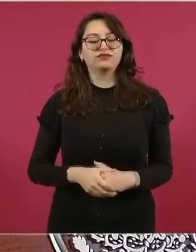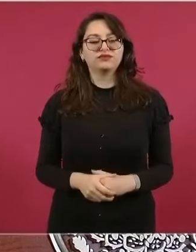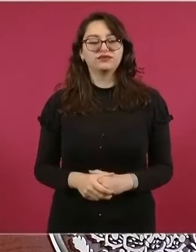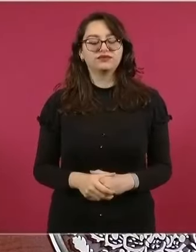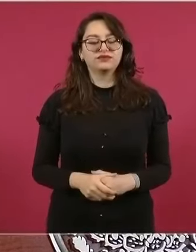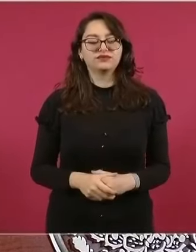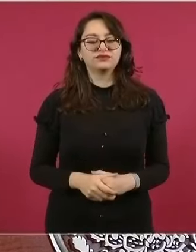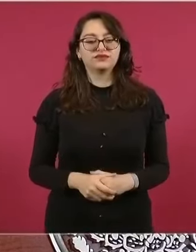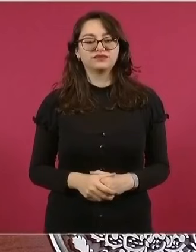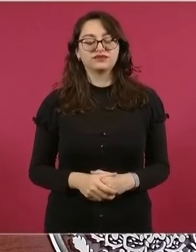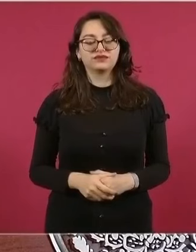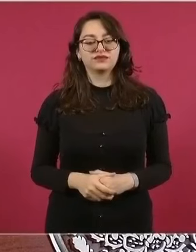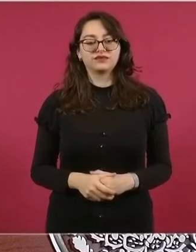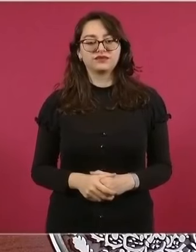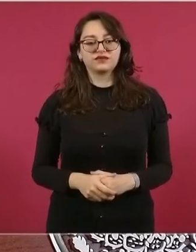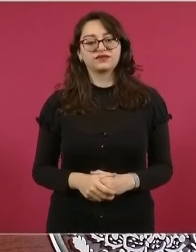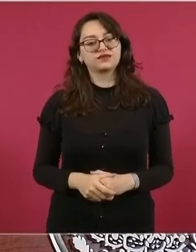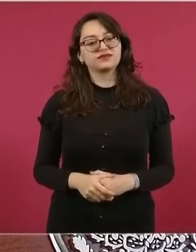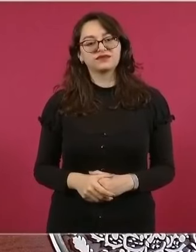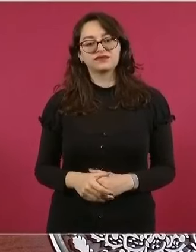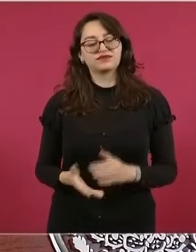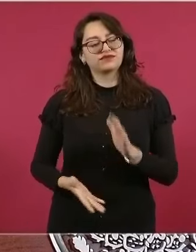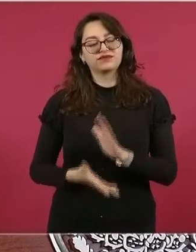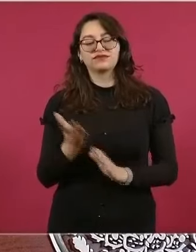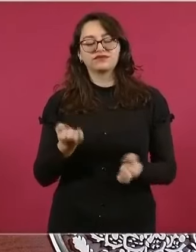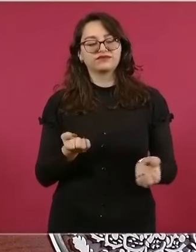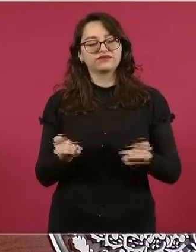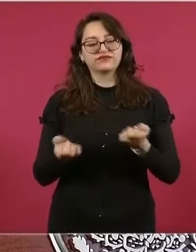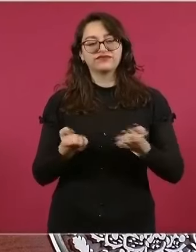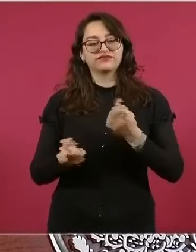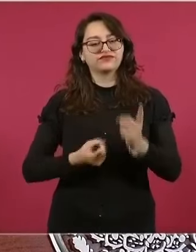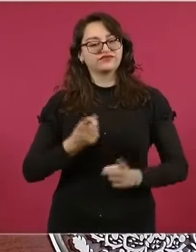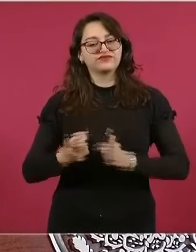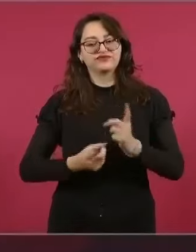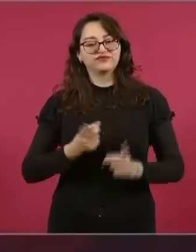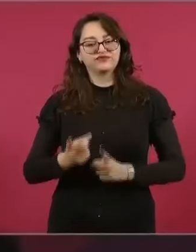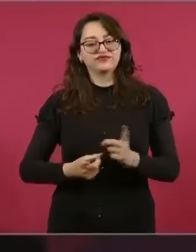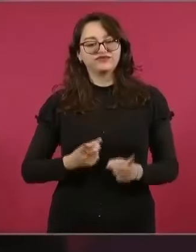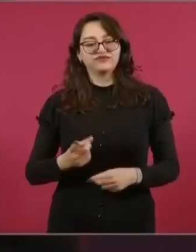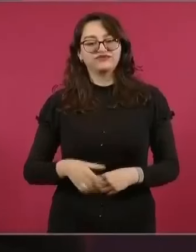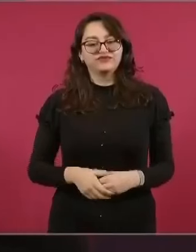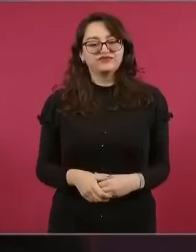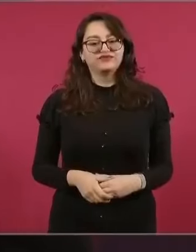Y fuimos un rato, estuvimos ahí